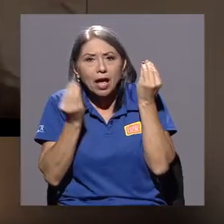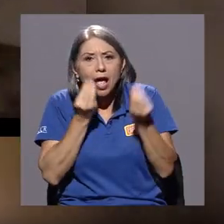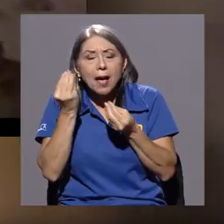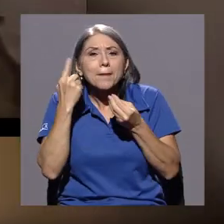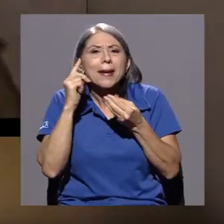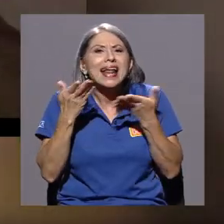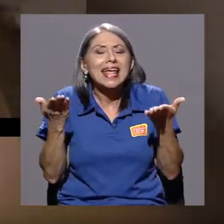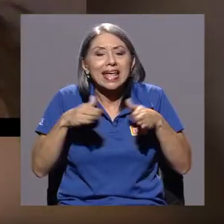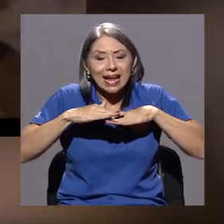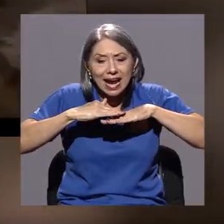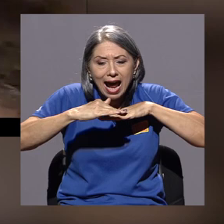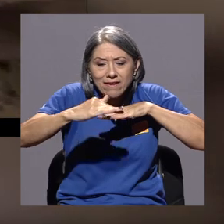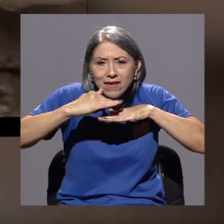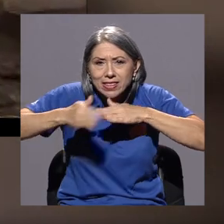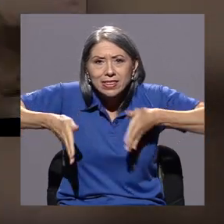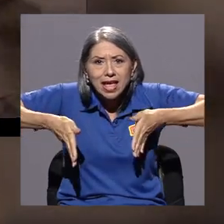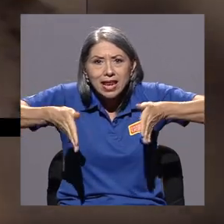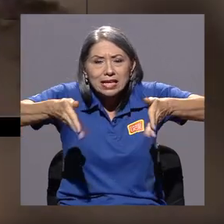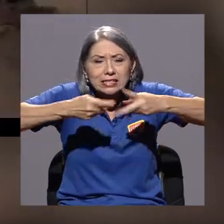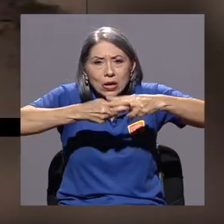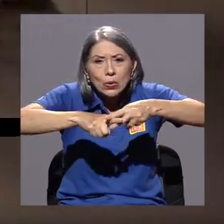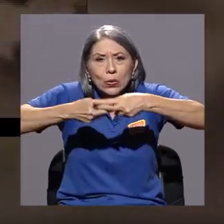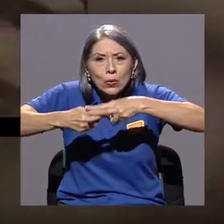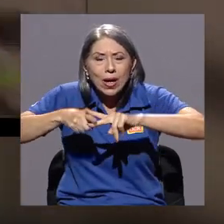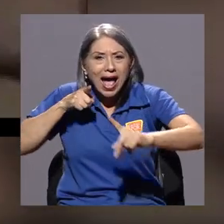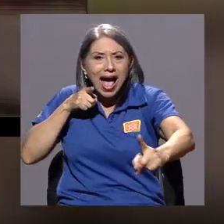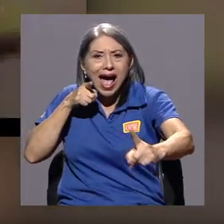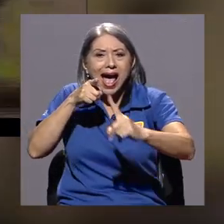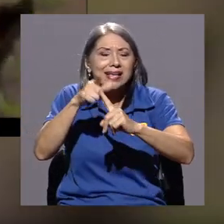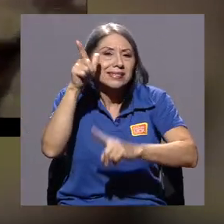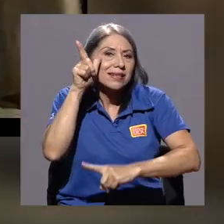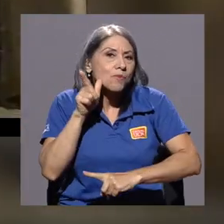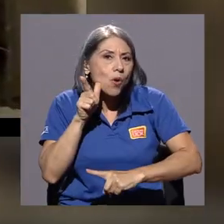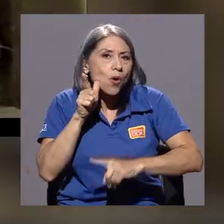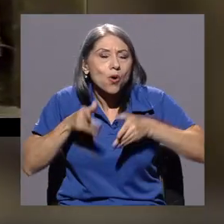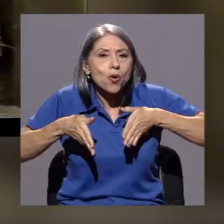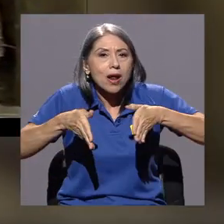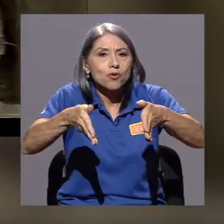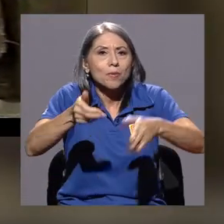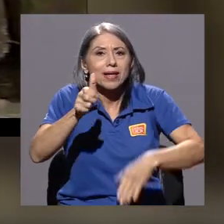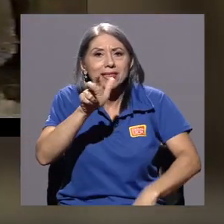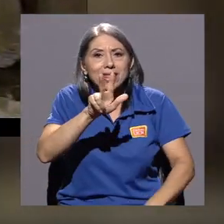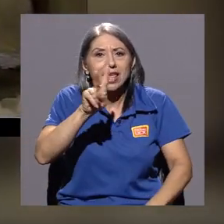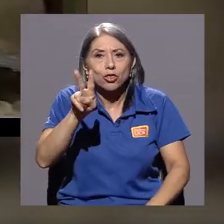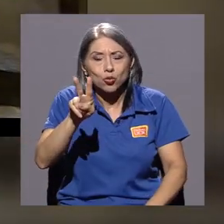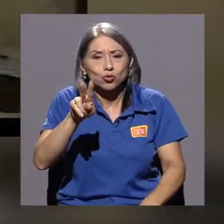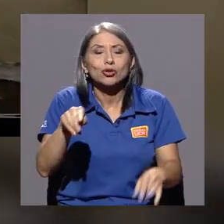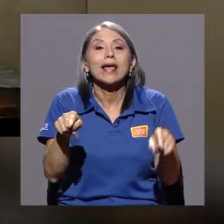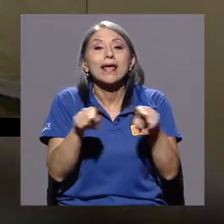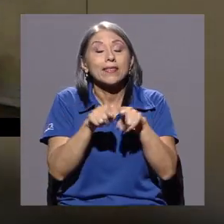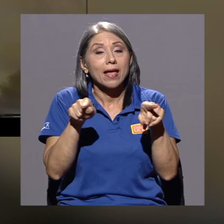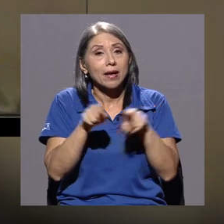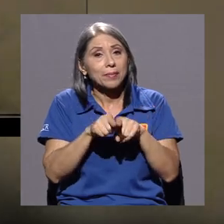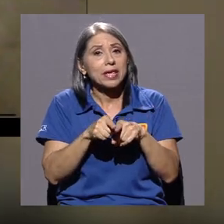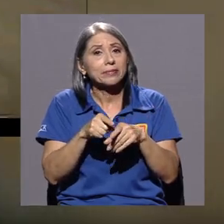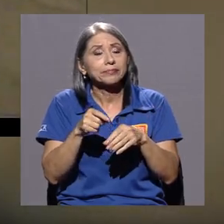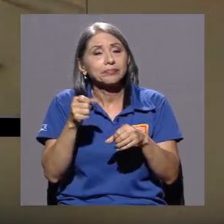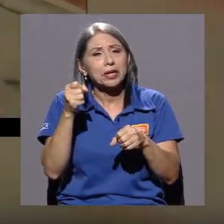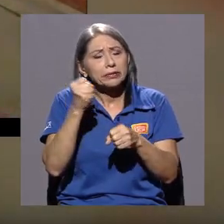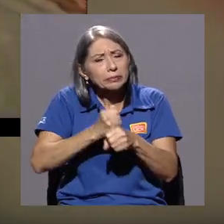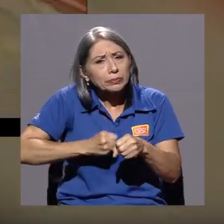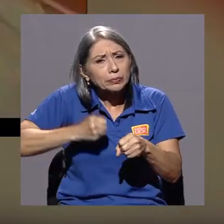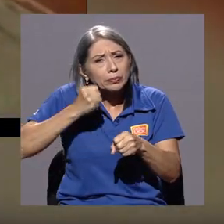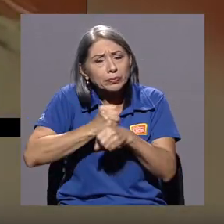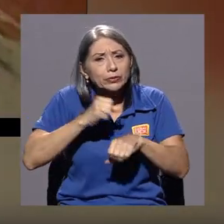sobre todo hacia Limón Sur, bueno, y la vía principal hacia Limón, la ruta 32, también se invirtió